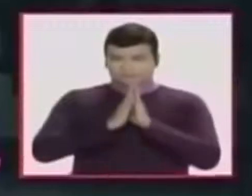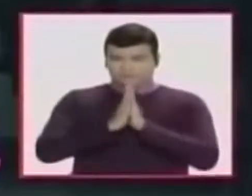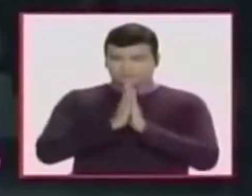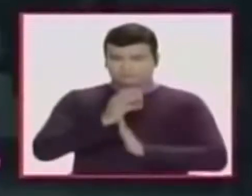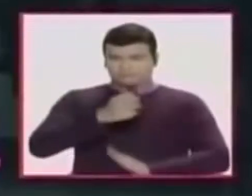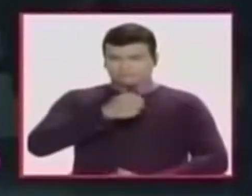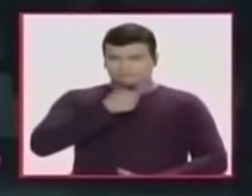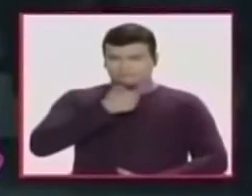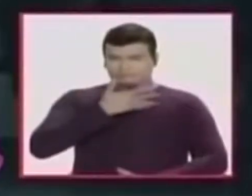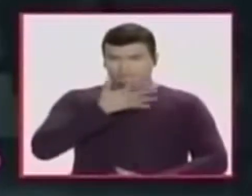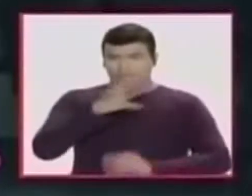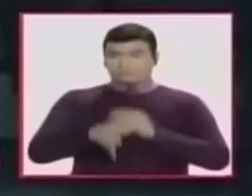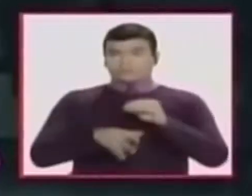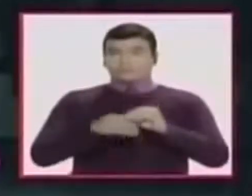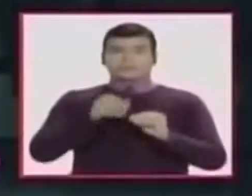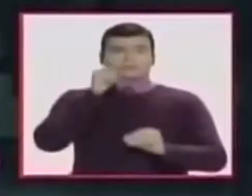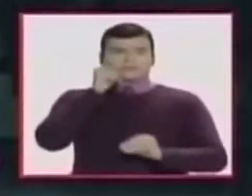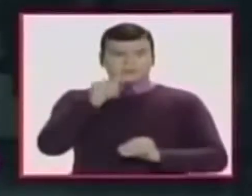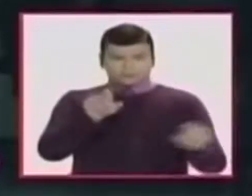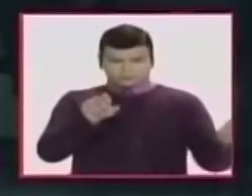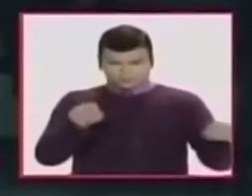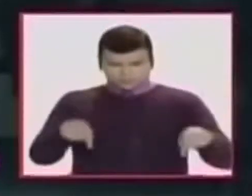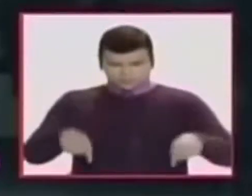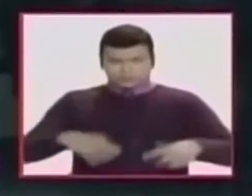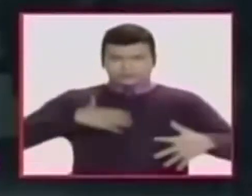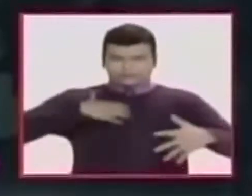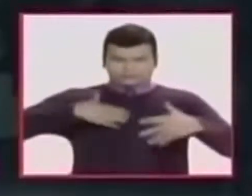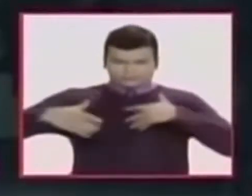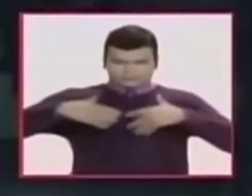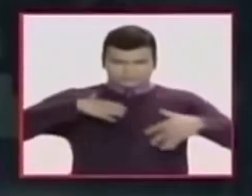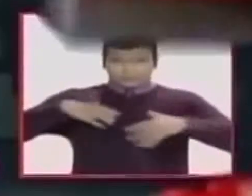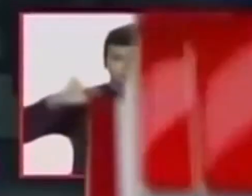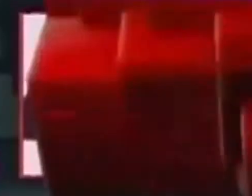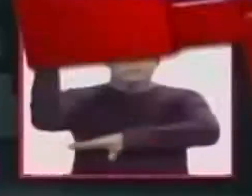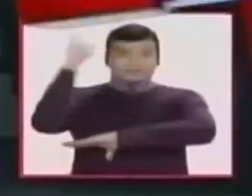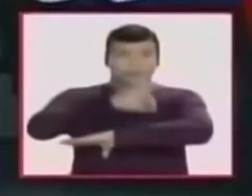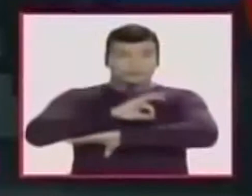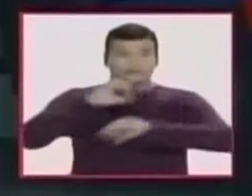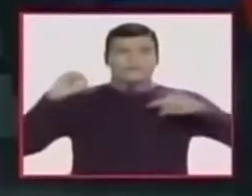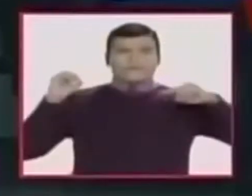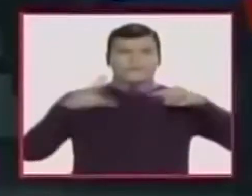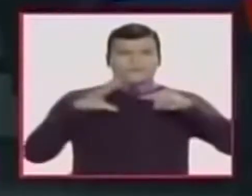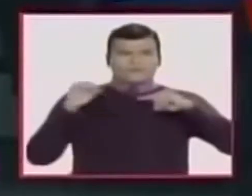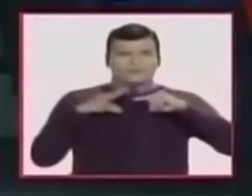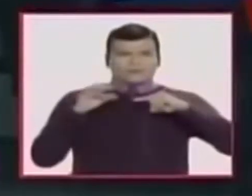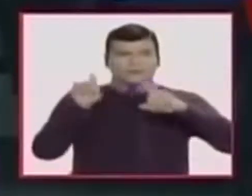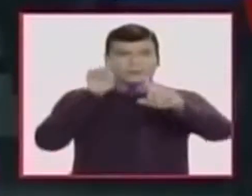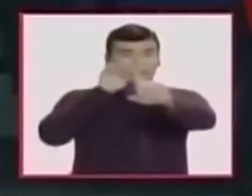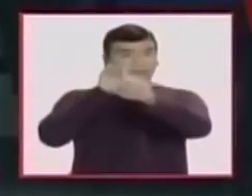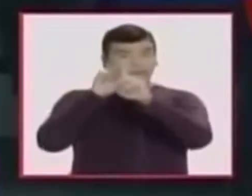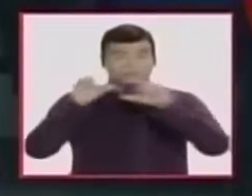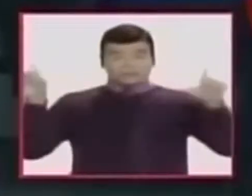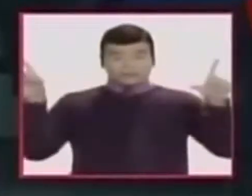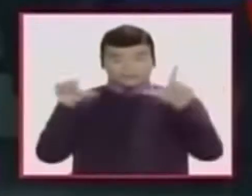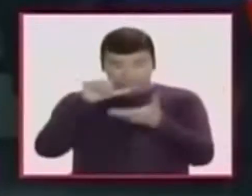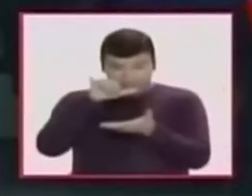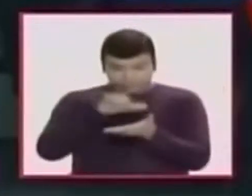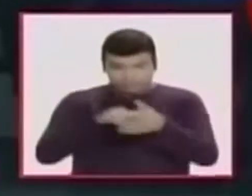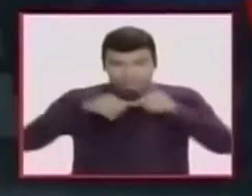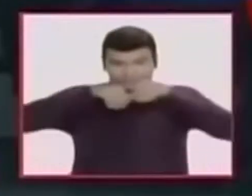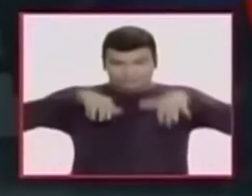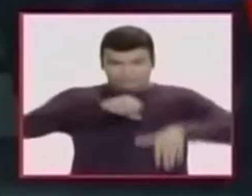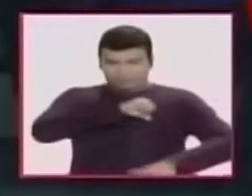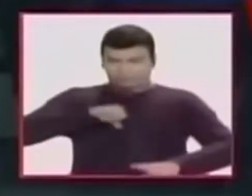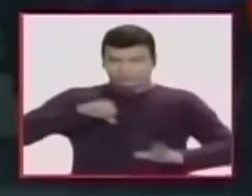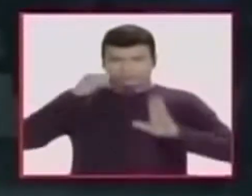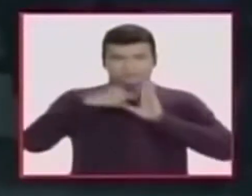...con más noticias. Mañana se cumplirá aquí en el Teatro Estudio de Telepacífico el foro sobre los retos de la televisión pública y privada en